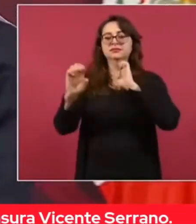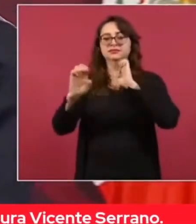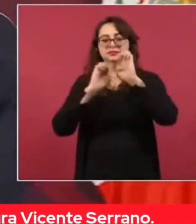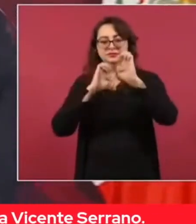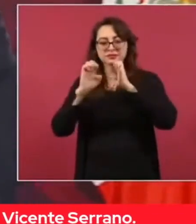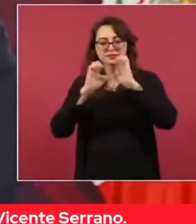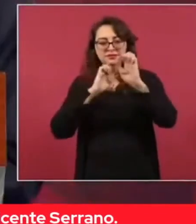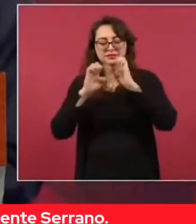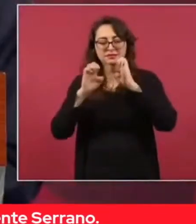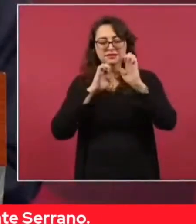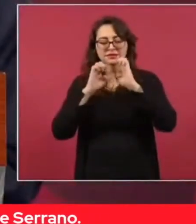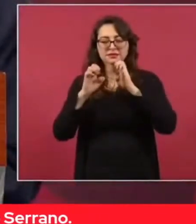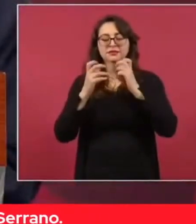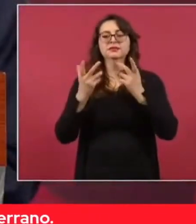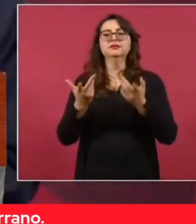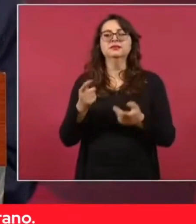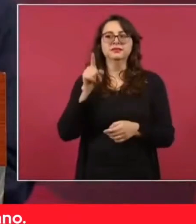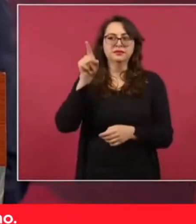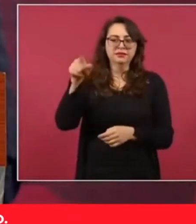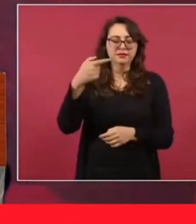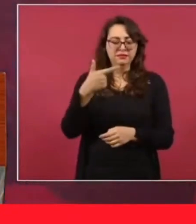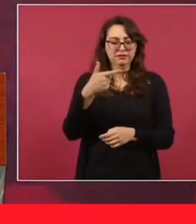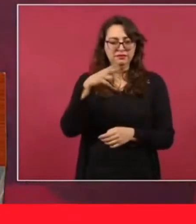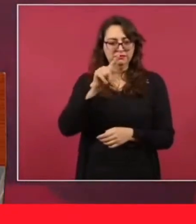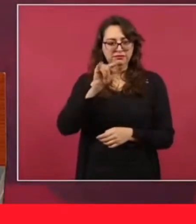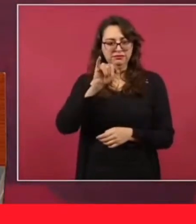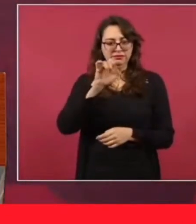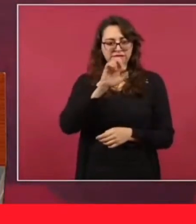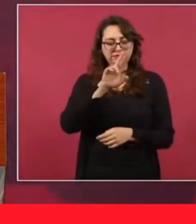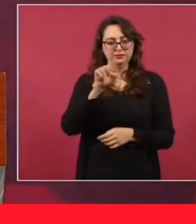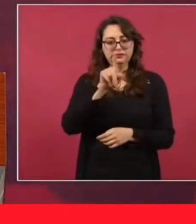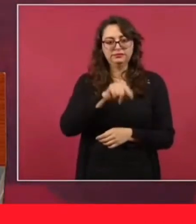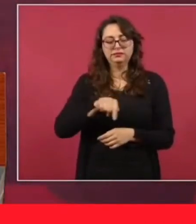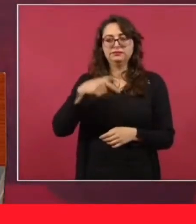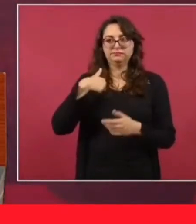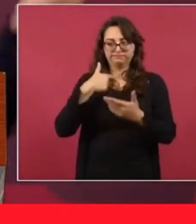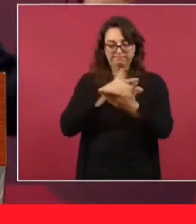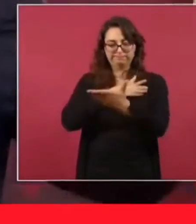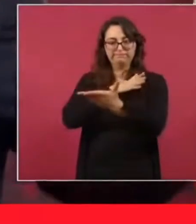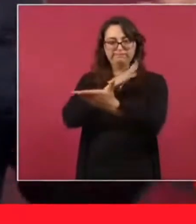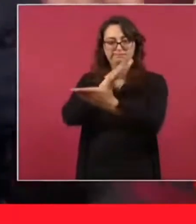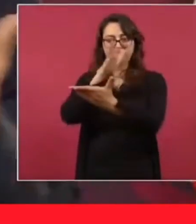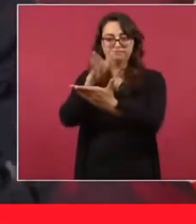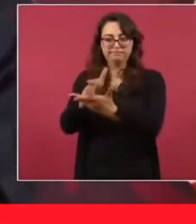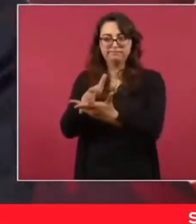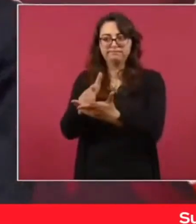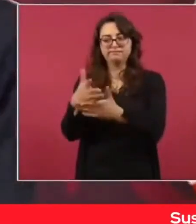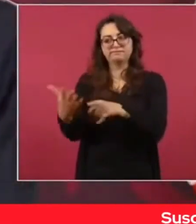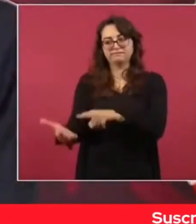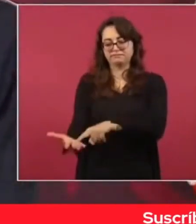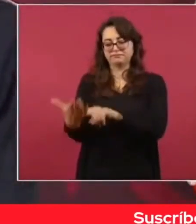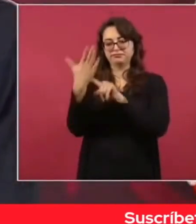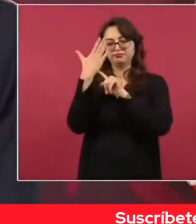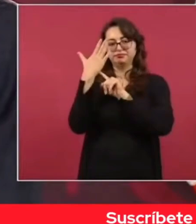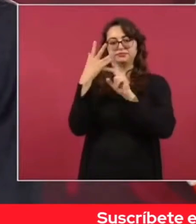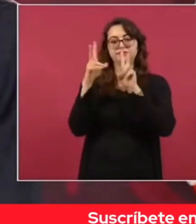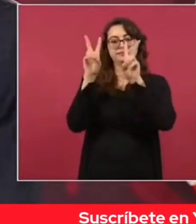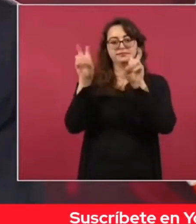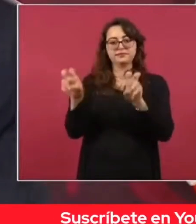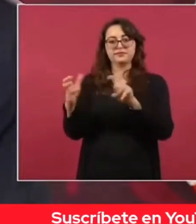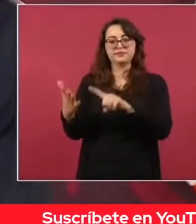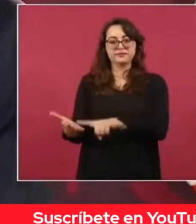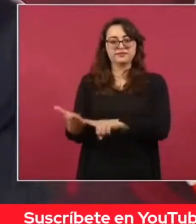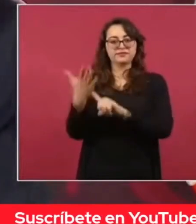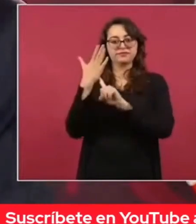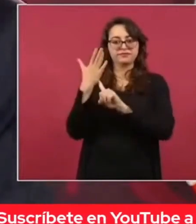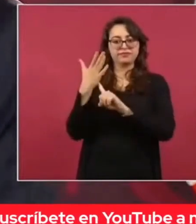y voy a la entrevista con Gutiérrez y sale el tema un